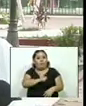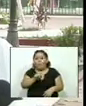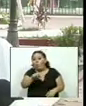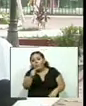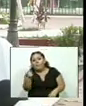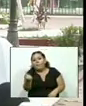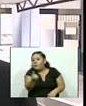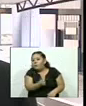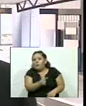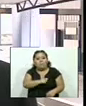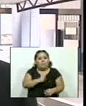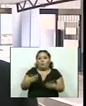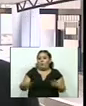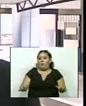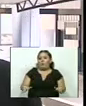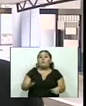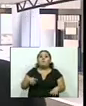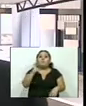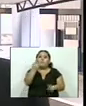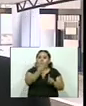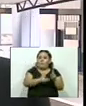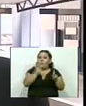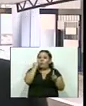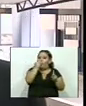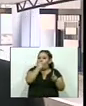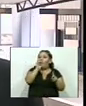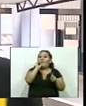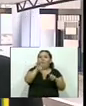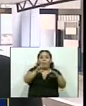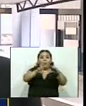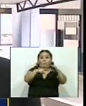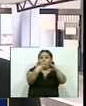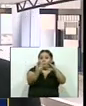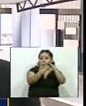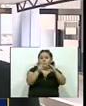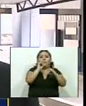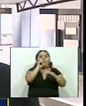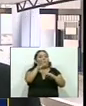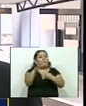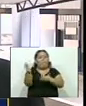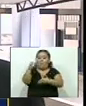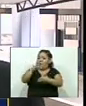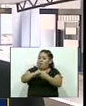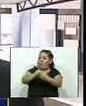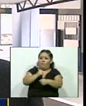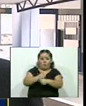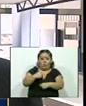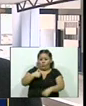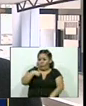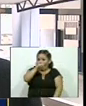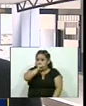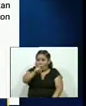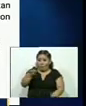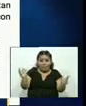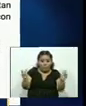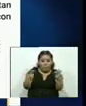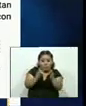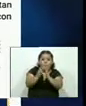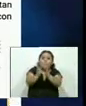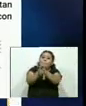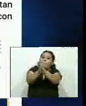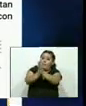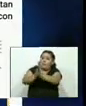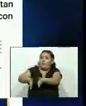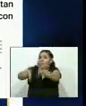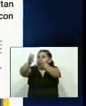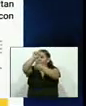ciudadanía común. Norman Quijano emitió un comunicado en redes sociales aseverando de nuevo que no se reunió con pandillas y solicita a la